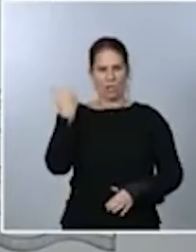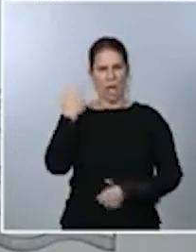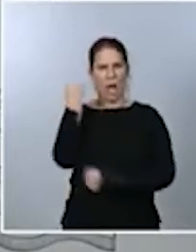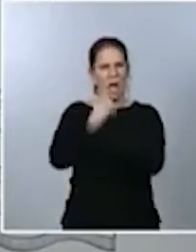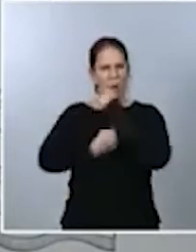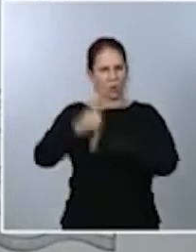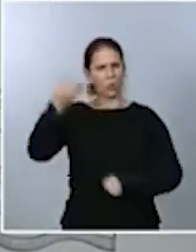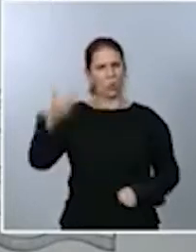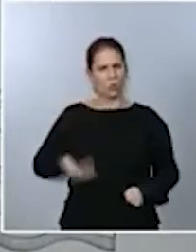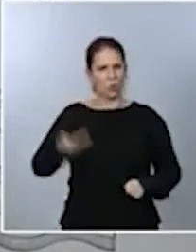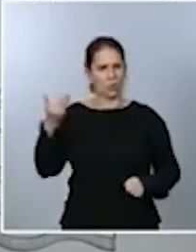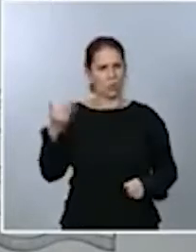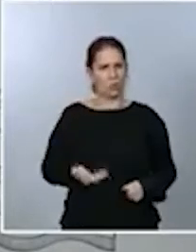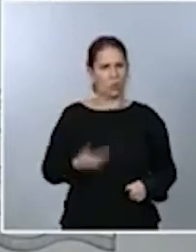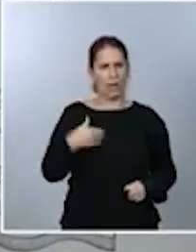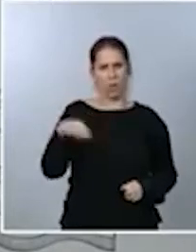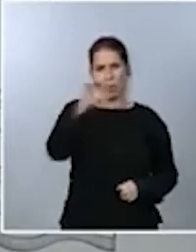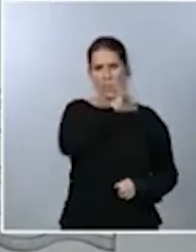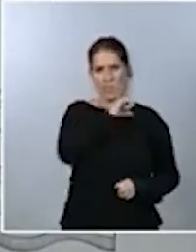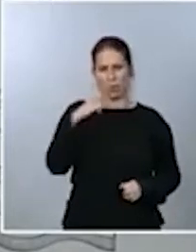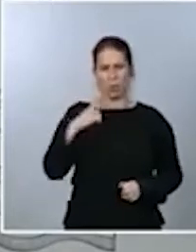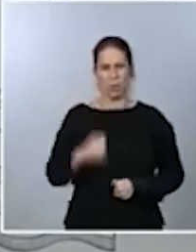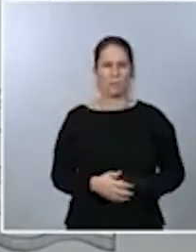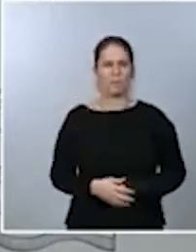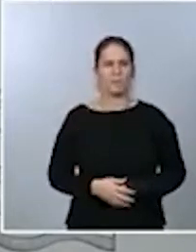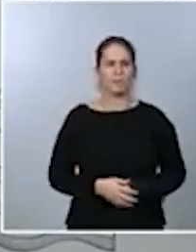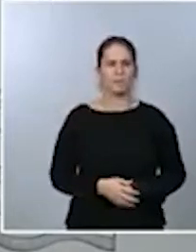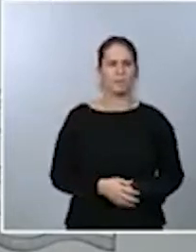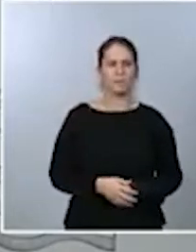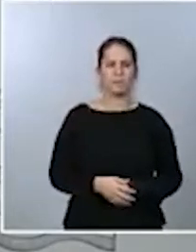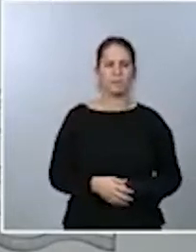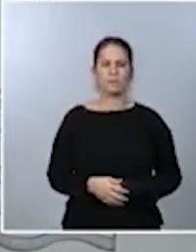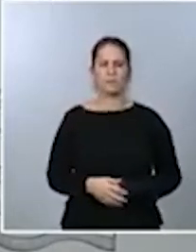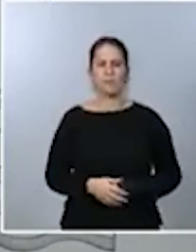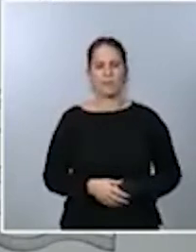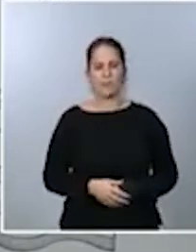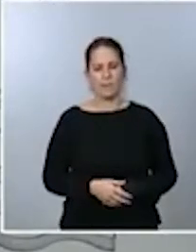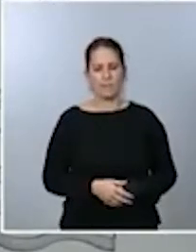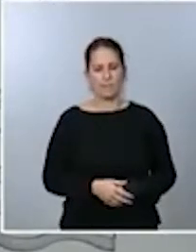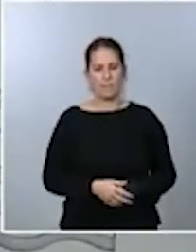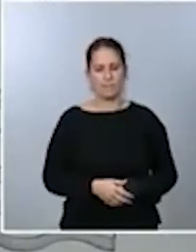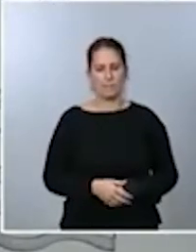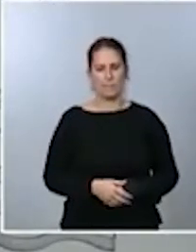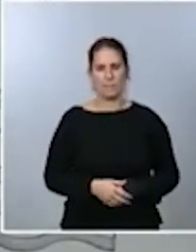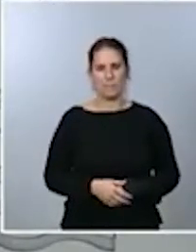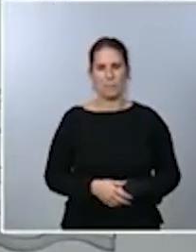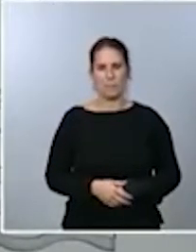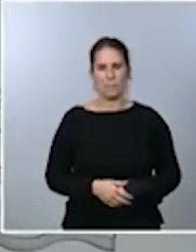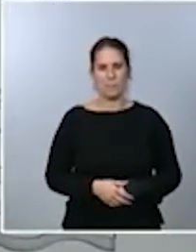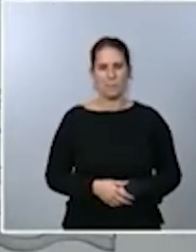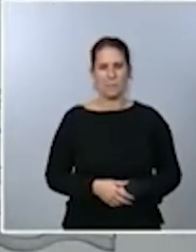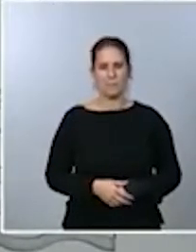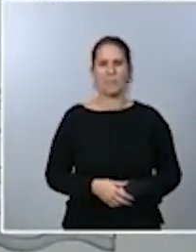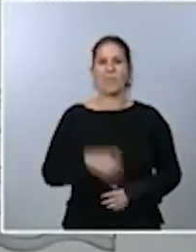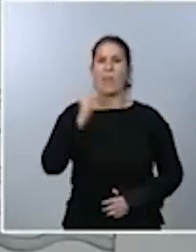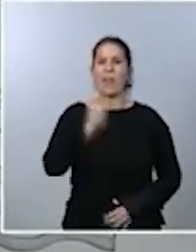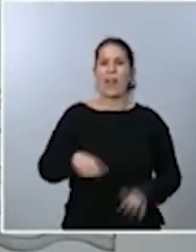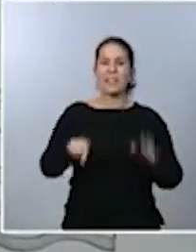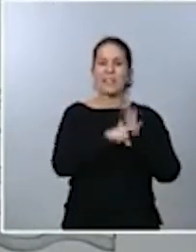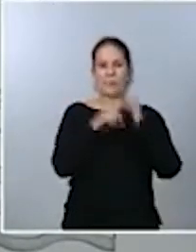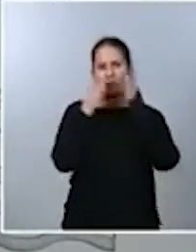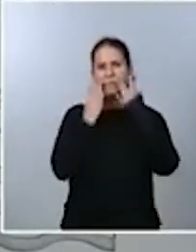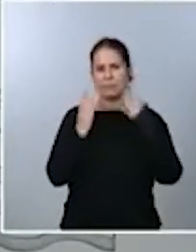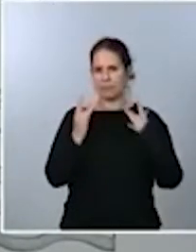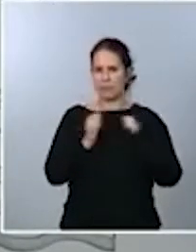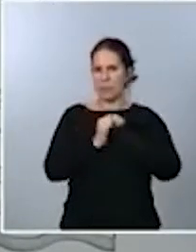básicamente, a las comunidades autónomas. Decirles que, en esta cuestión, la directiva es diáfana, la directiva